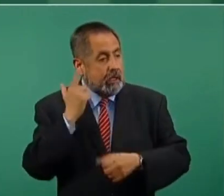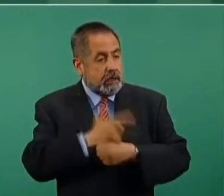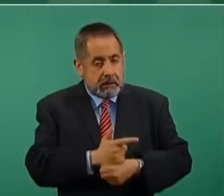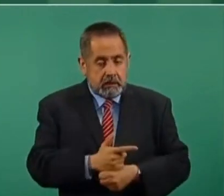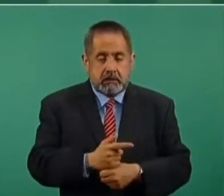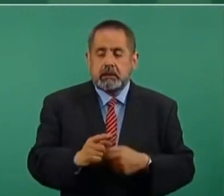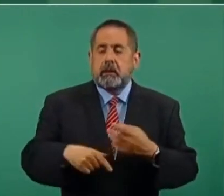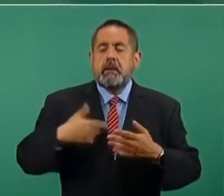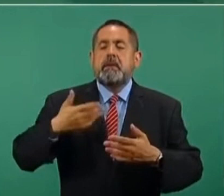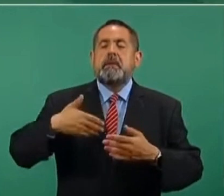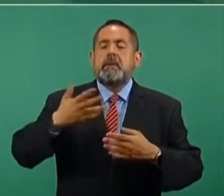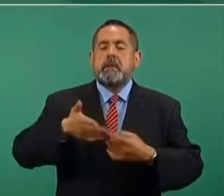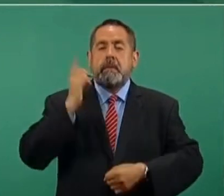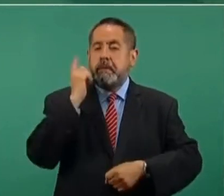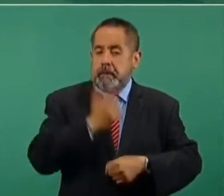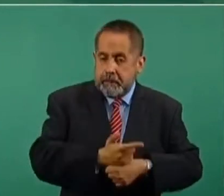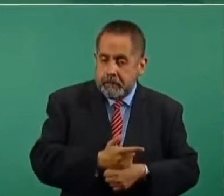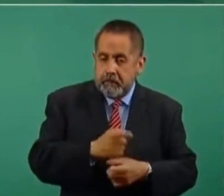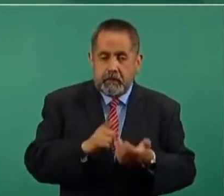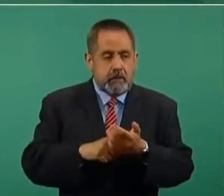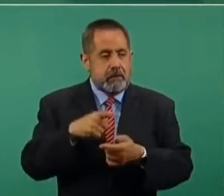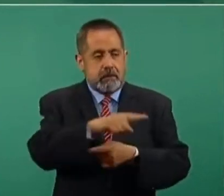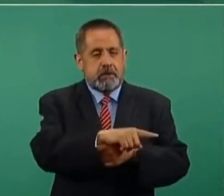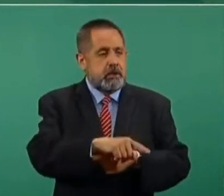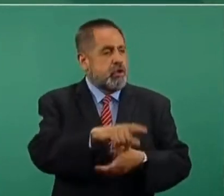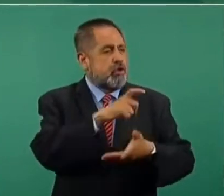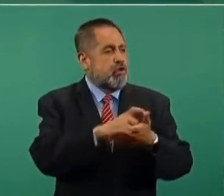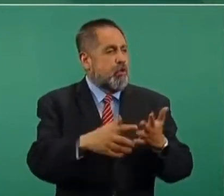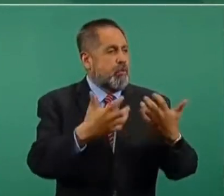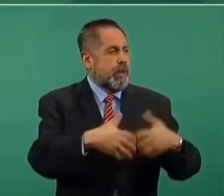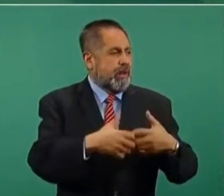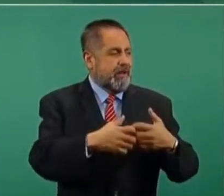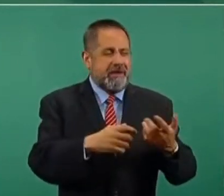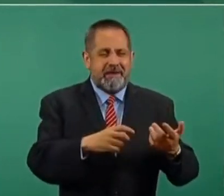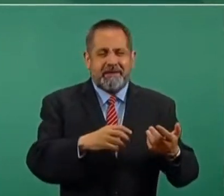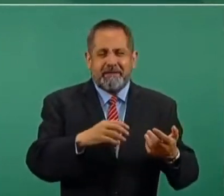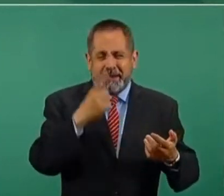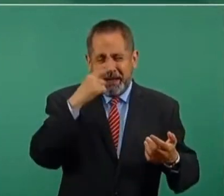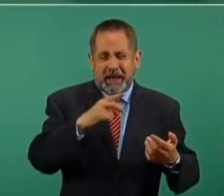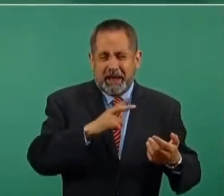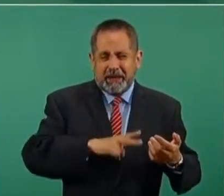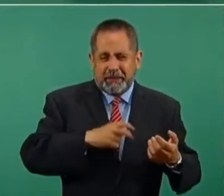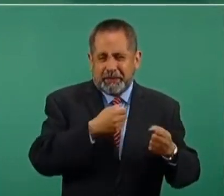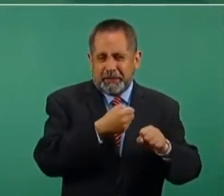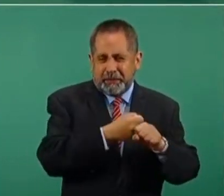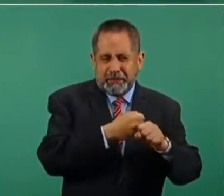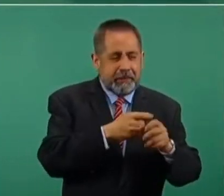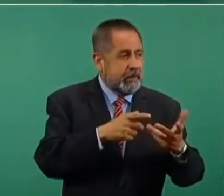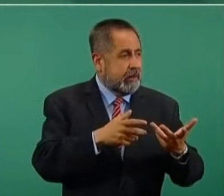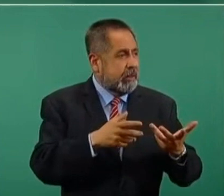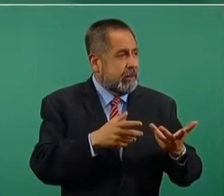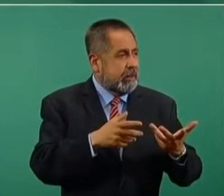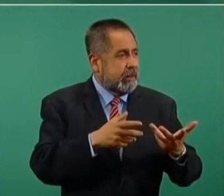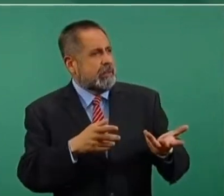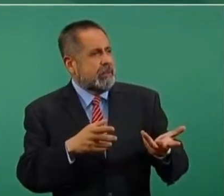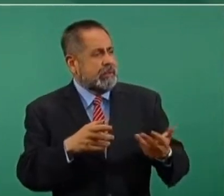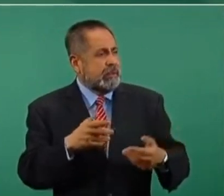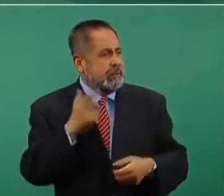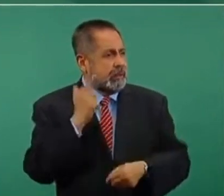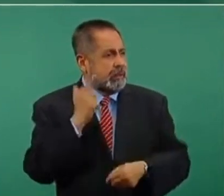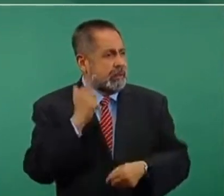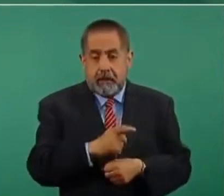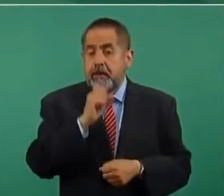de la compra de la planta de fertilizantes, me